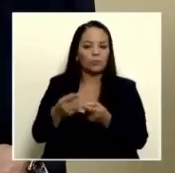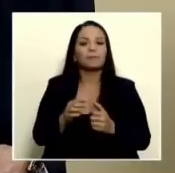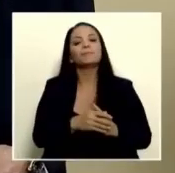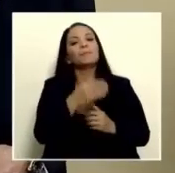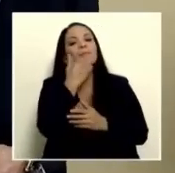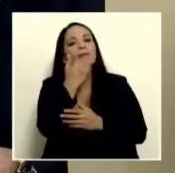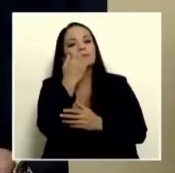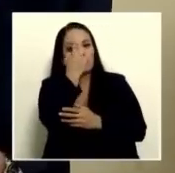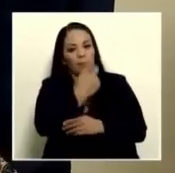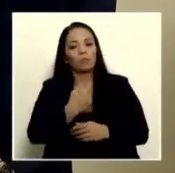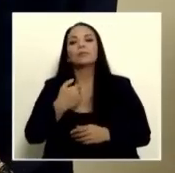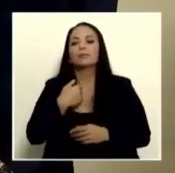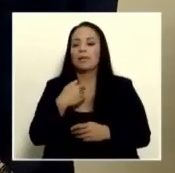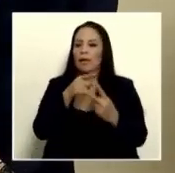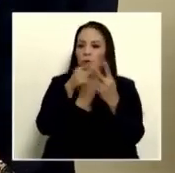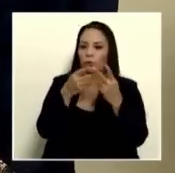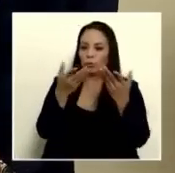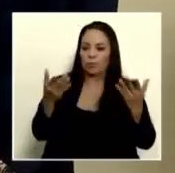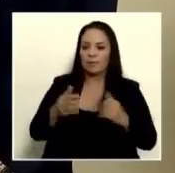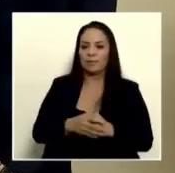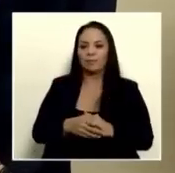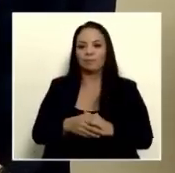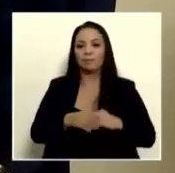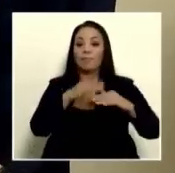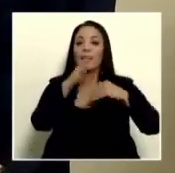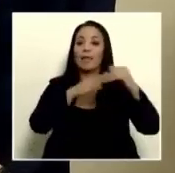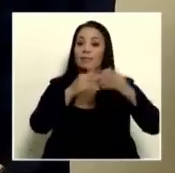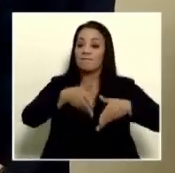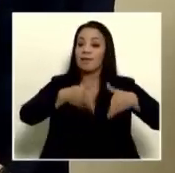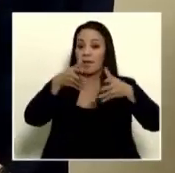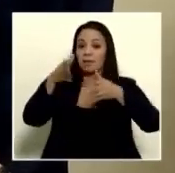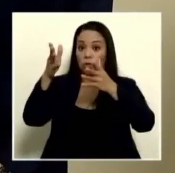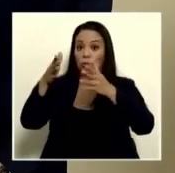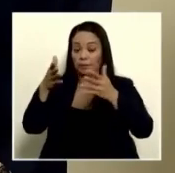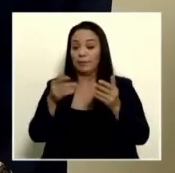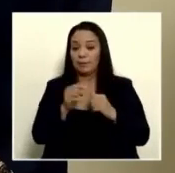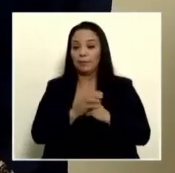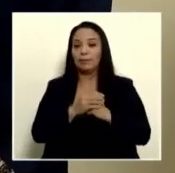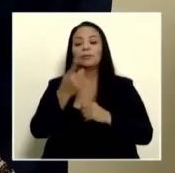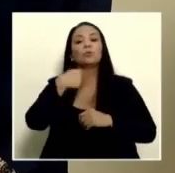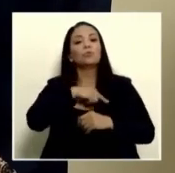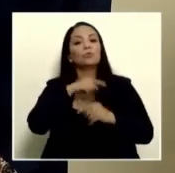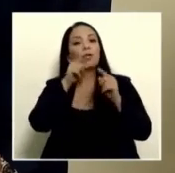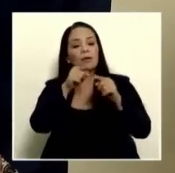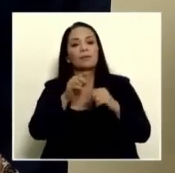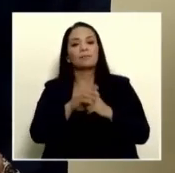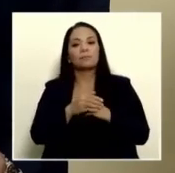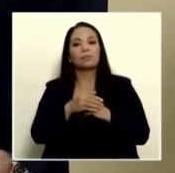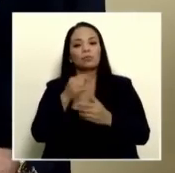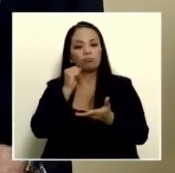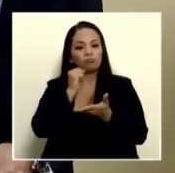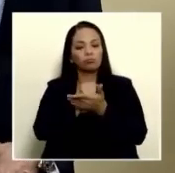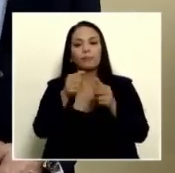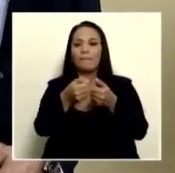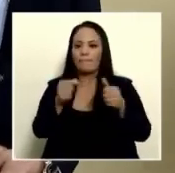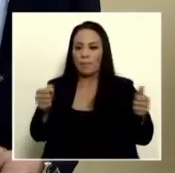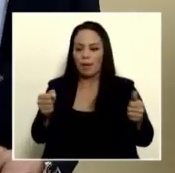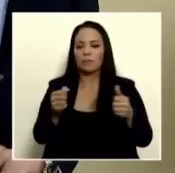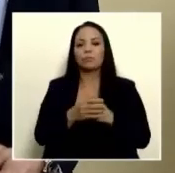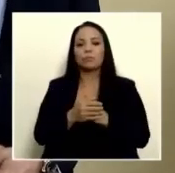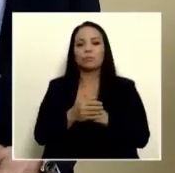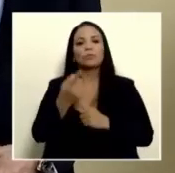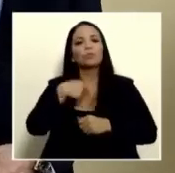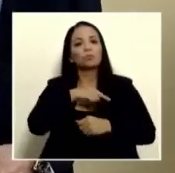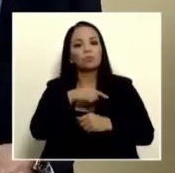por la pregunta sí hay dos ámbitos lo que son las edificaciones y en las edificaciones nosotros visamos los planos ejercemos